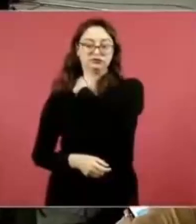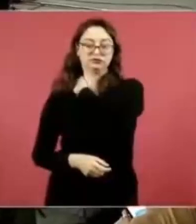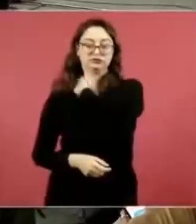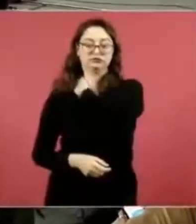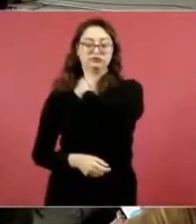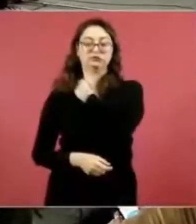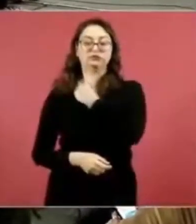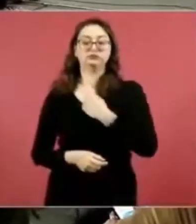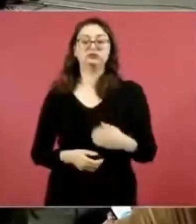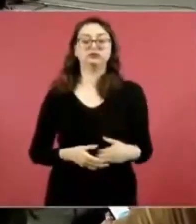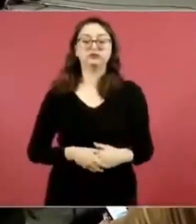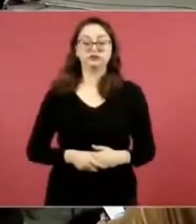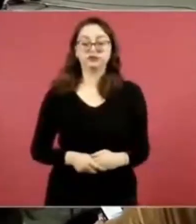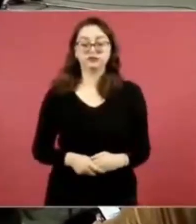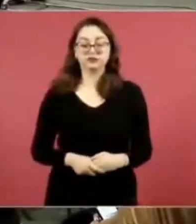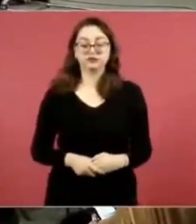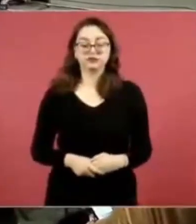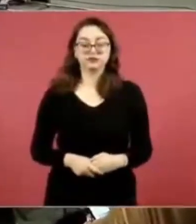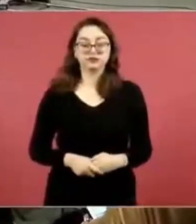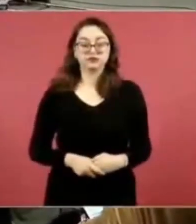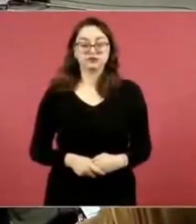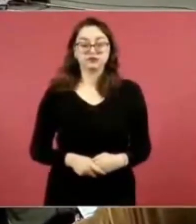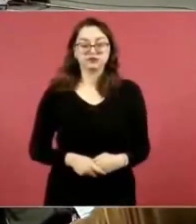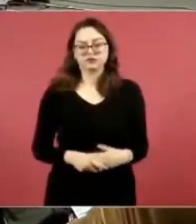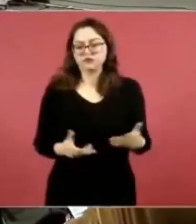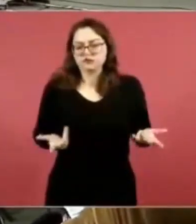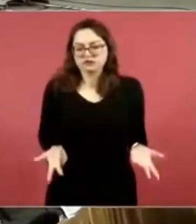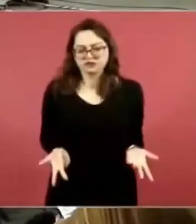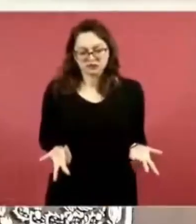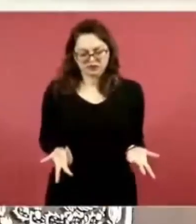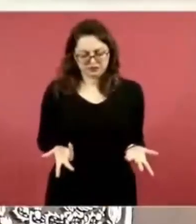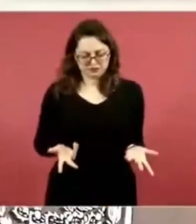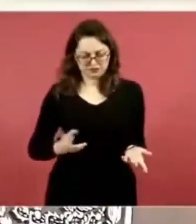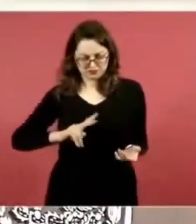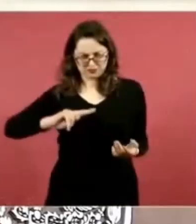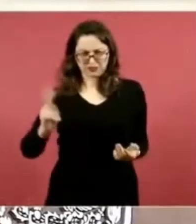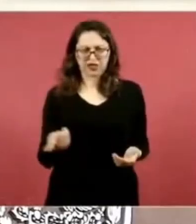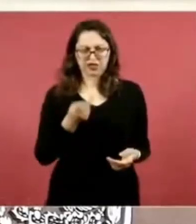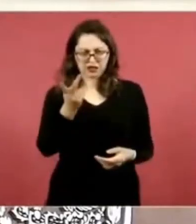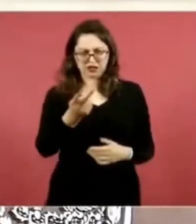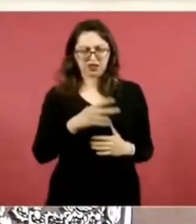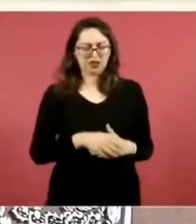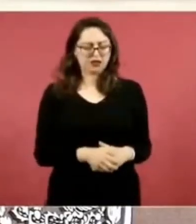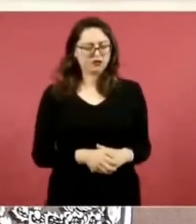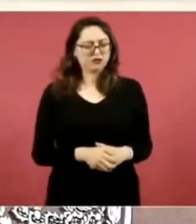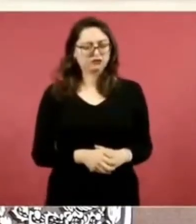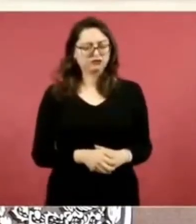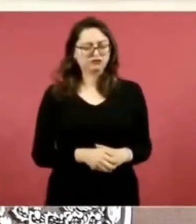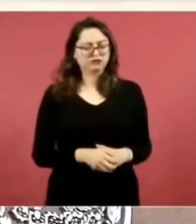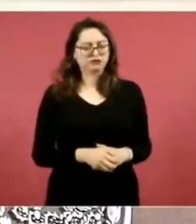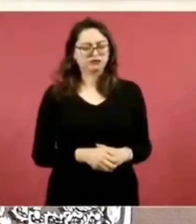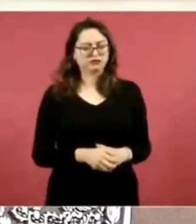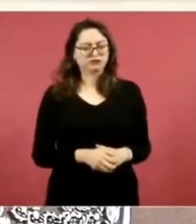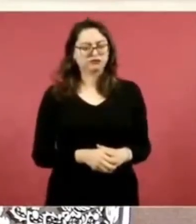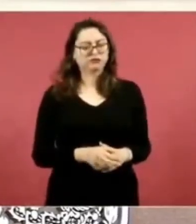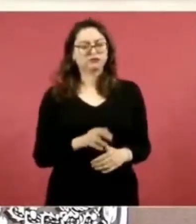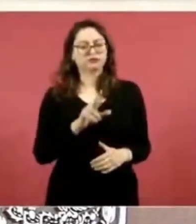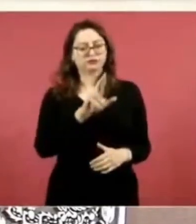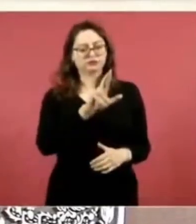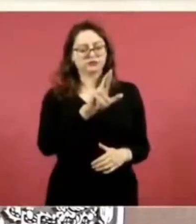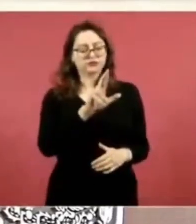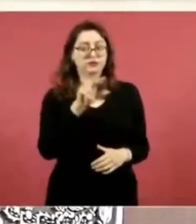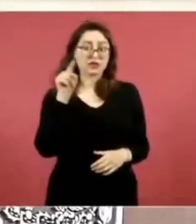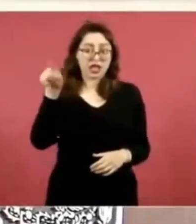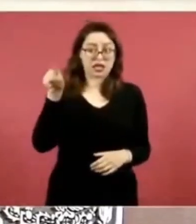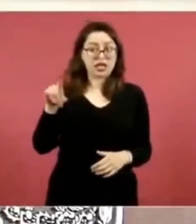Pero Transparencia sacó algo el Reforma de que usaban las tarjetas